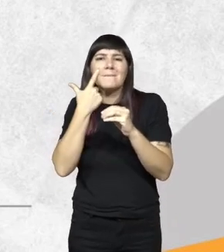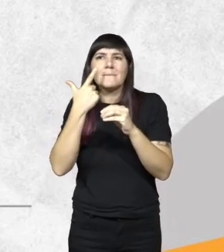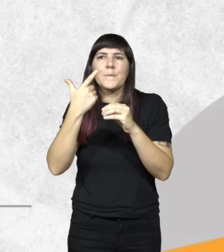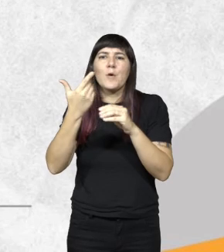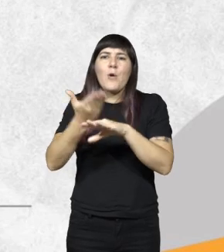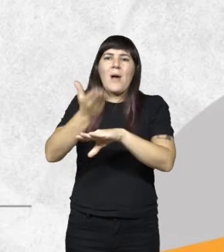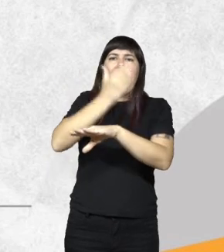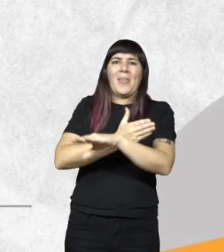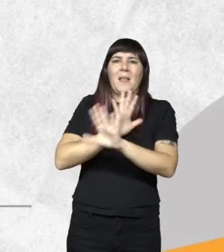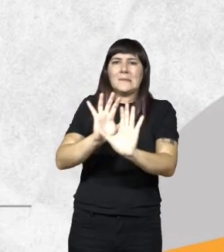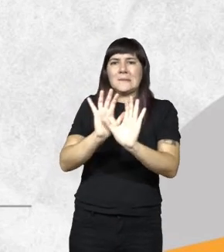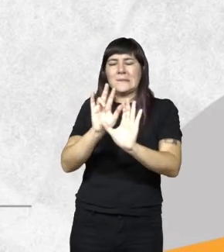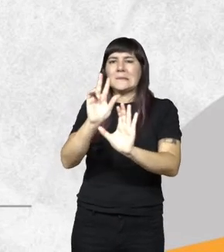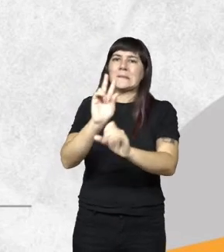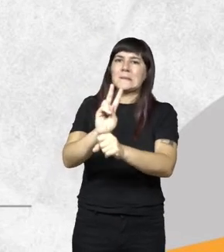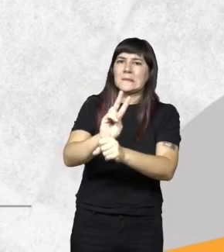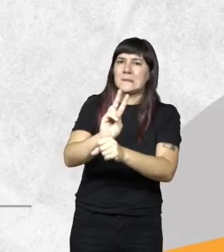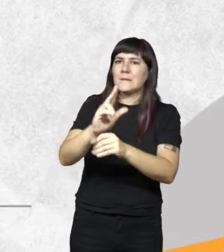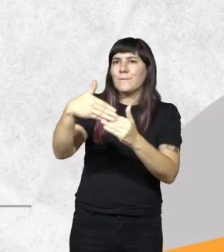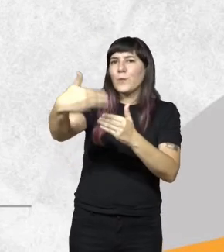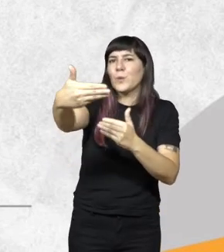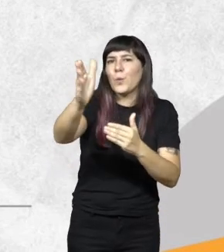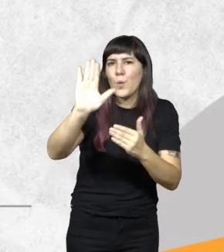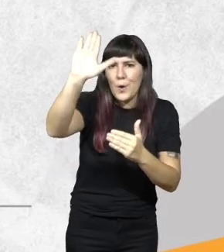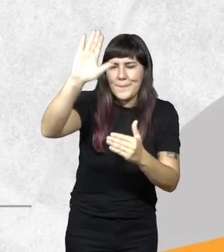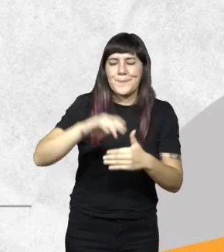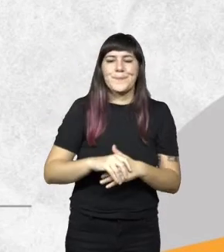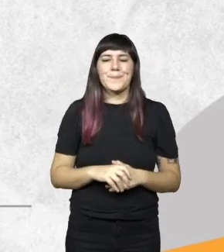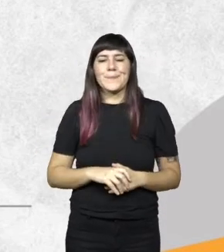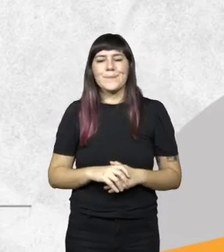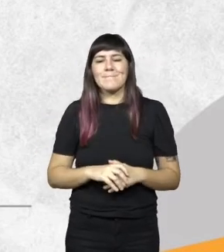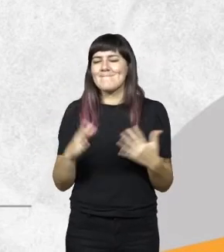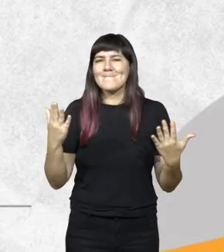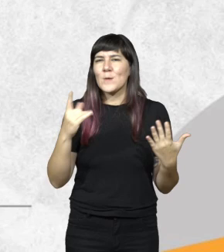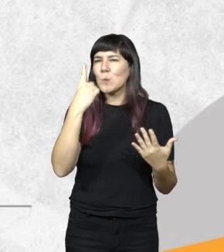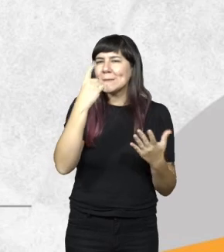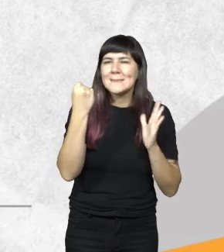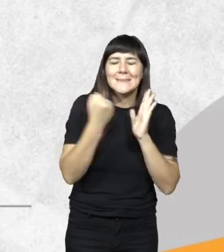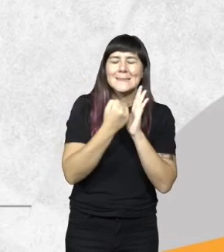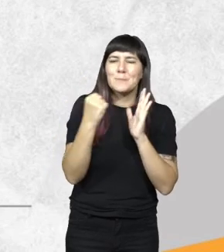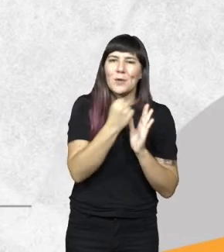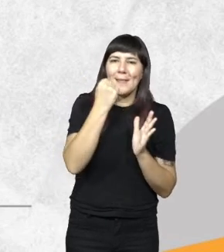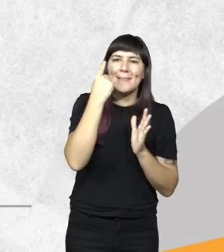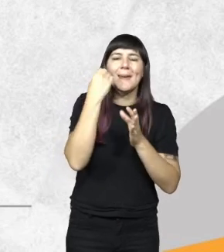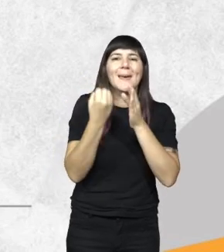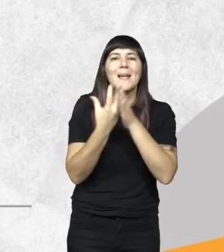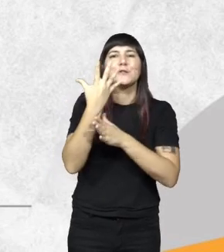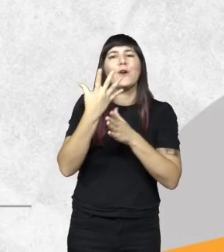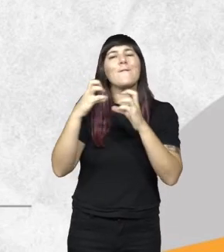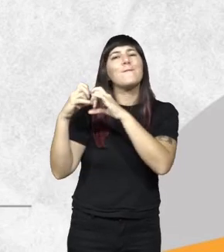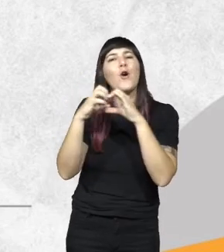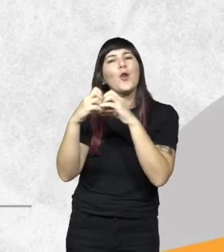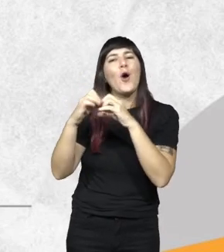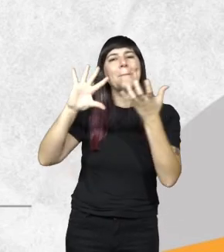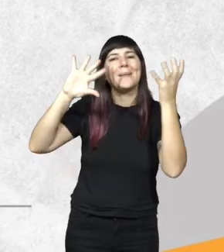adelantándose a las que podrían a las que vendrán tenemos como algo como un hito muy importante la creación del foro ambiental